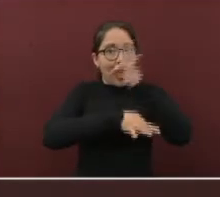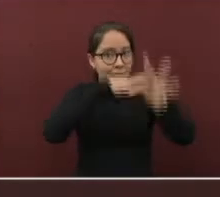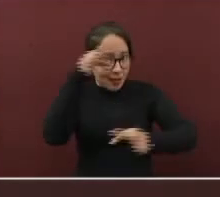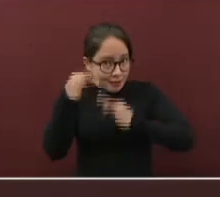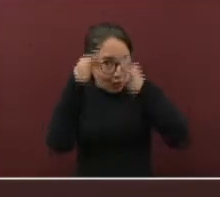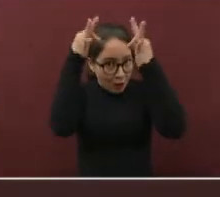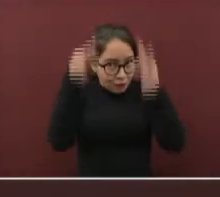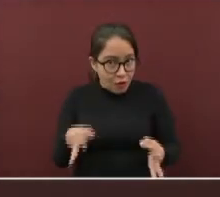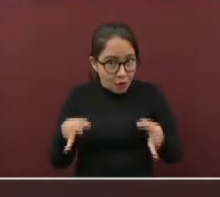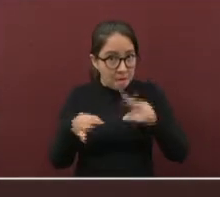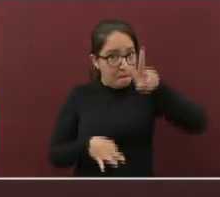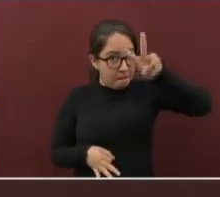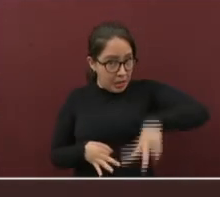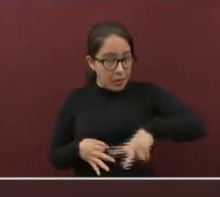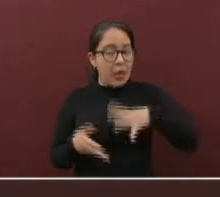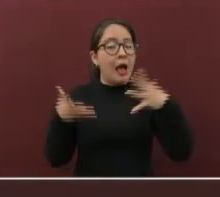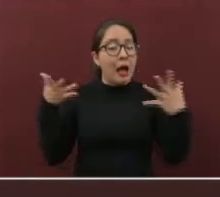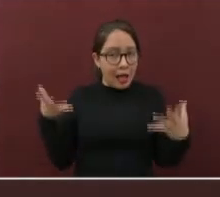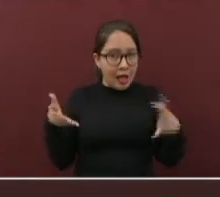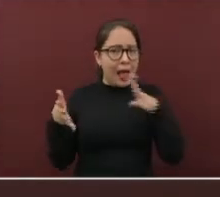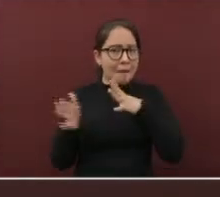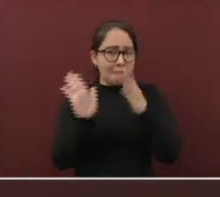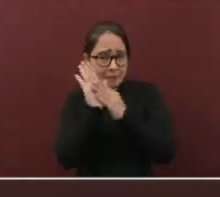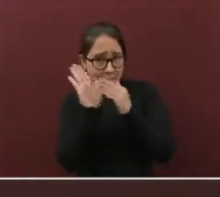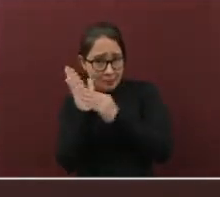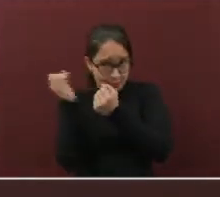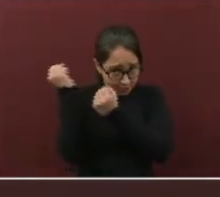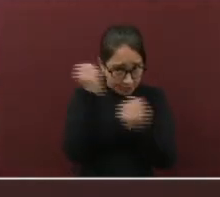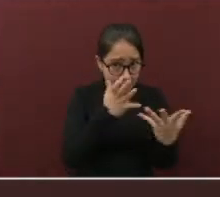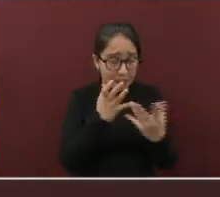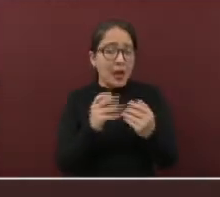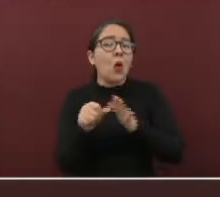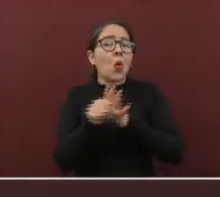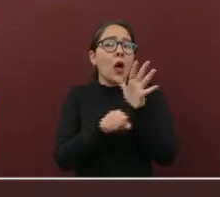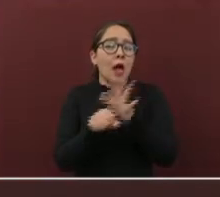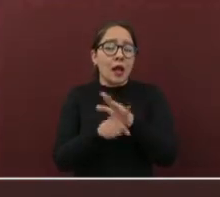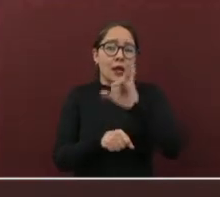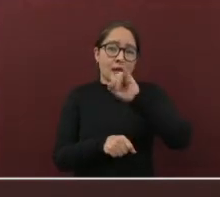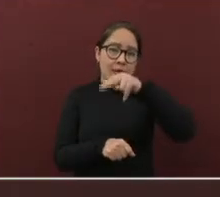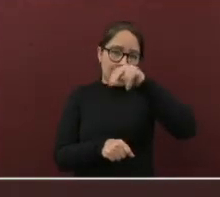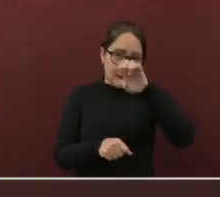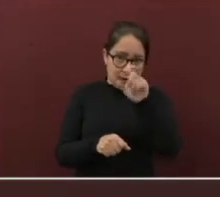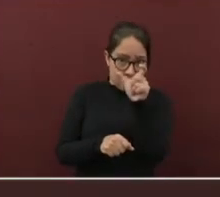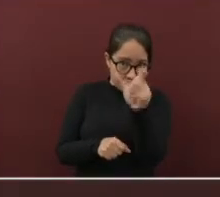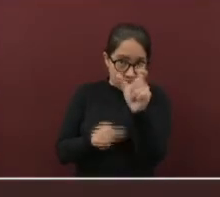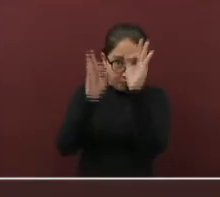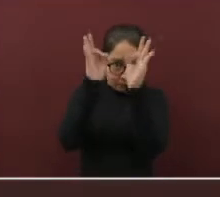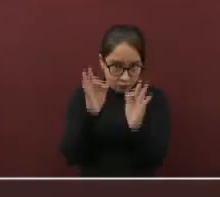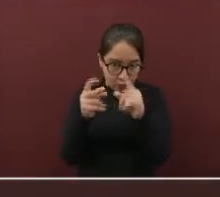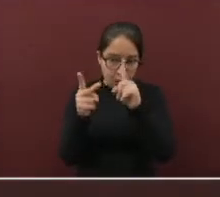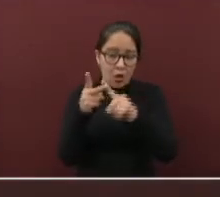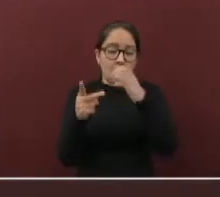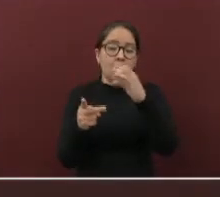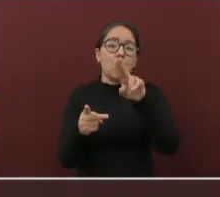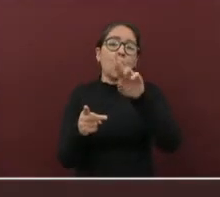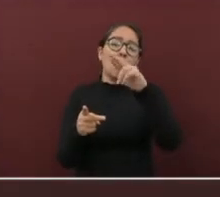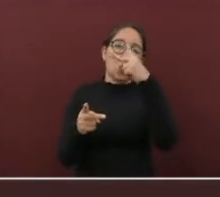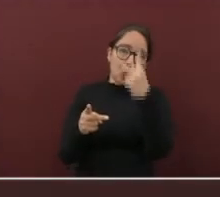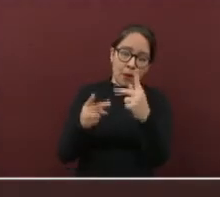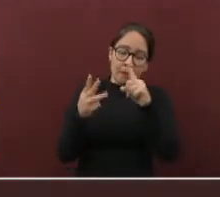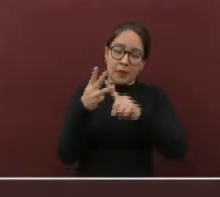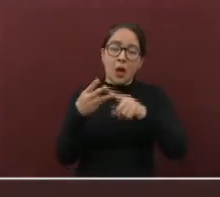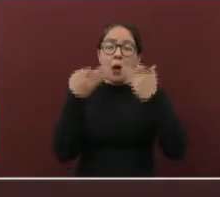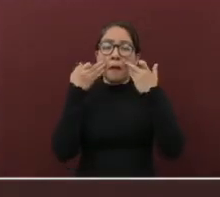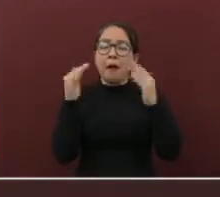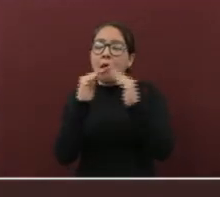auténtica y tener los requisitos que son su identificación oficial, la CURP, el comprobante